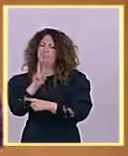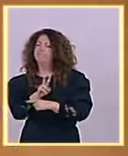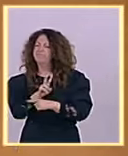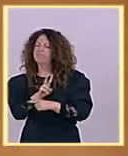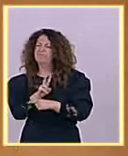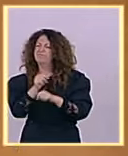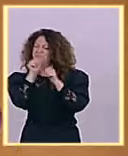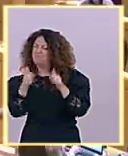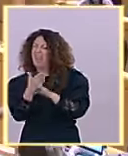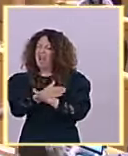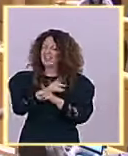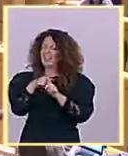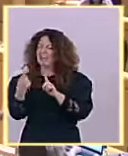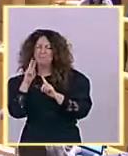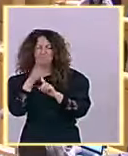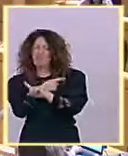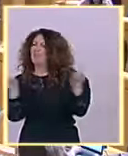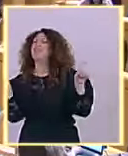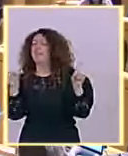muchas gracias aplausos